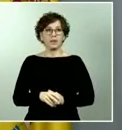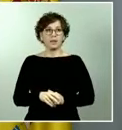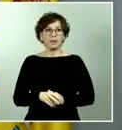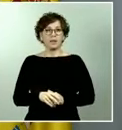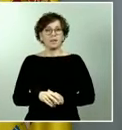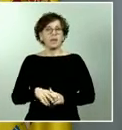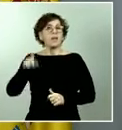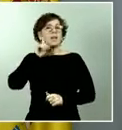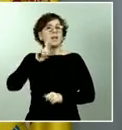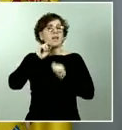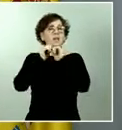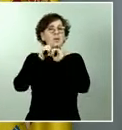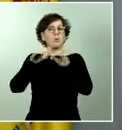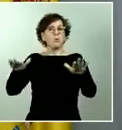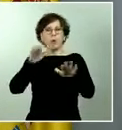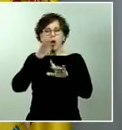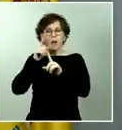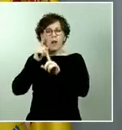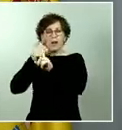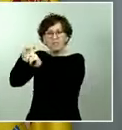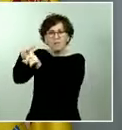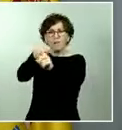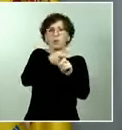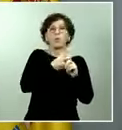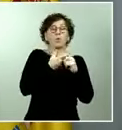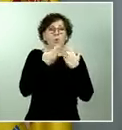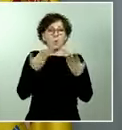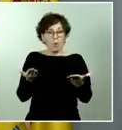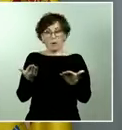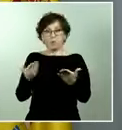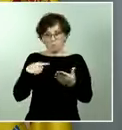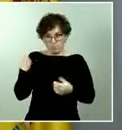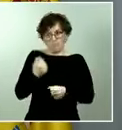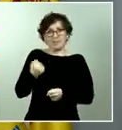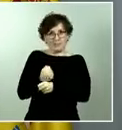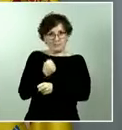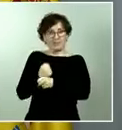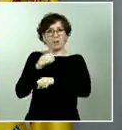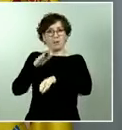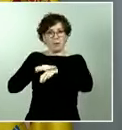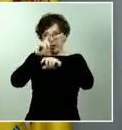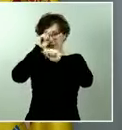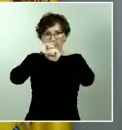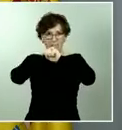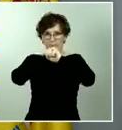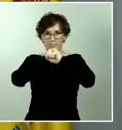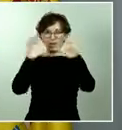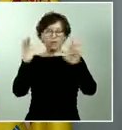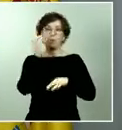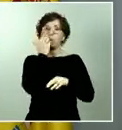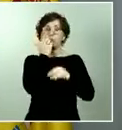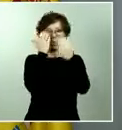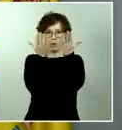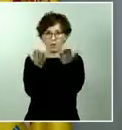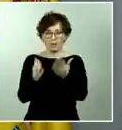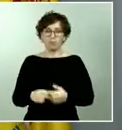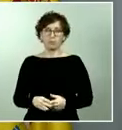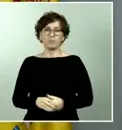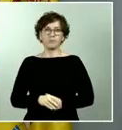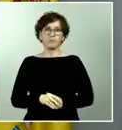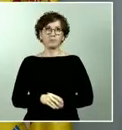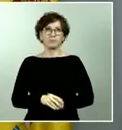y cuerpos para dejar muy claro cual es la idea por ejemplo uno de los bulos que el coronavirus